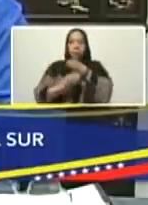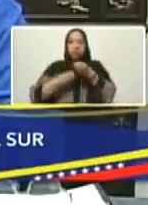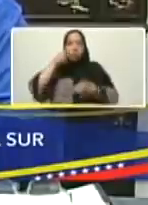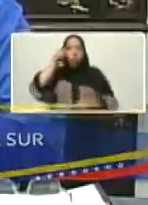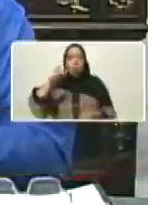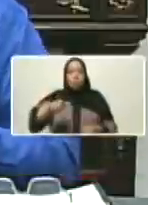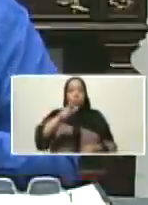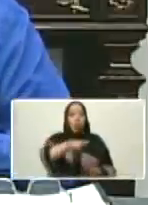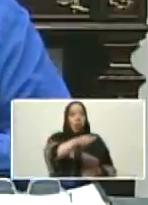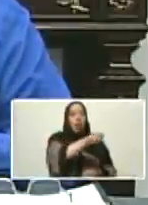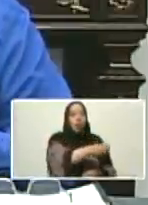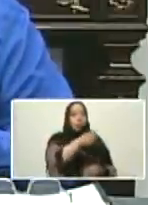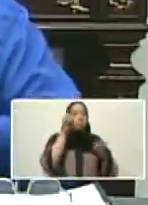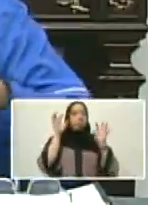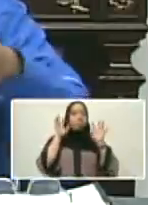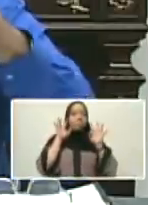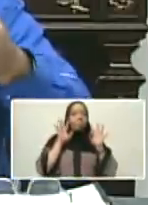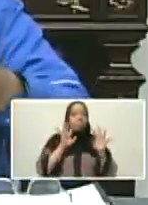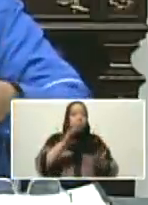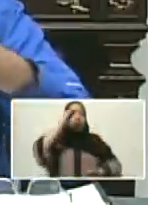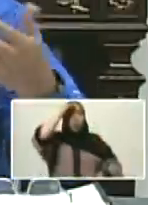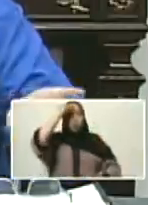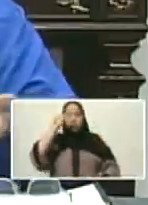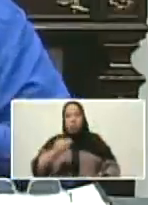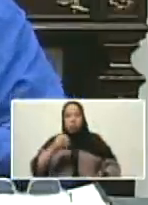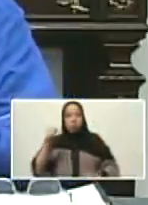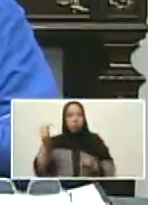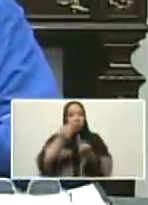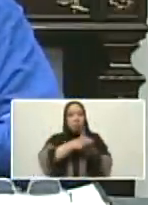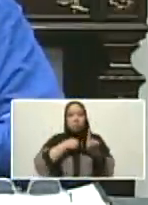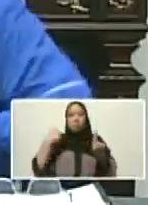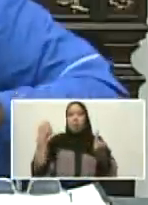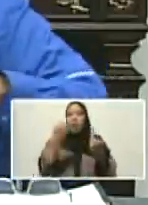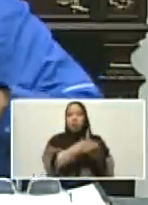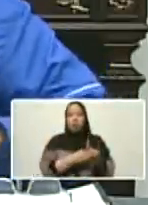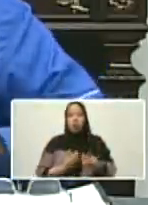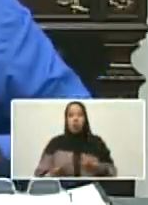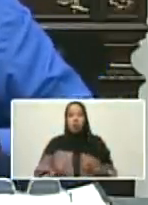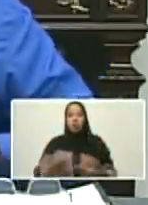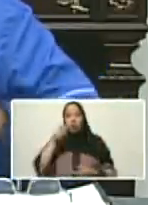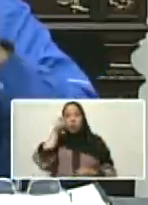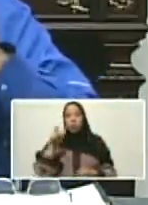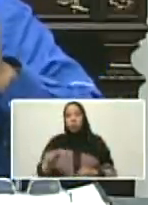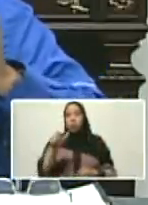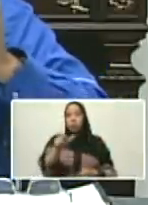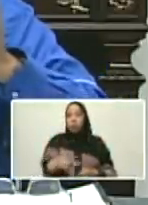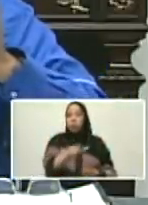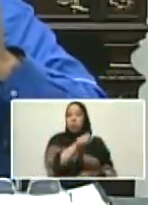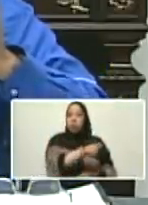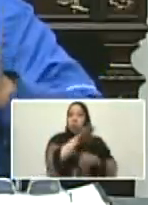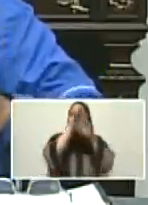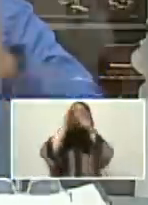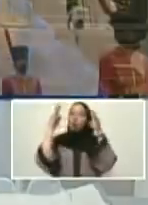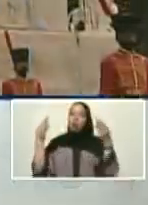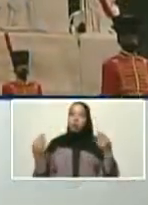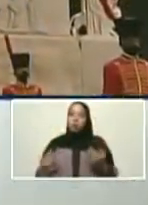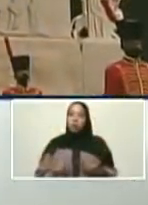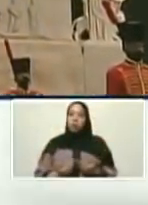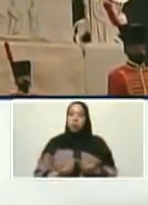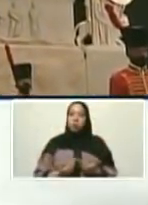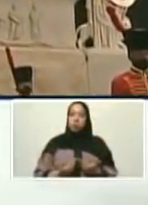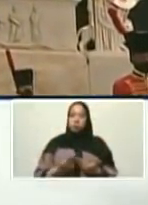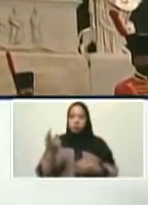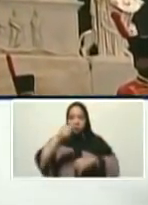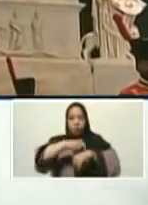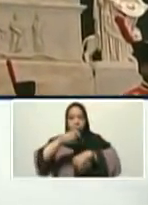pueblo hecho ejército, un ejército hecho pueblo, porque los pueblos del mundo les llega la